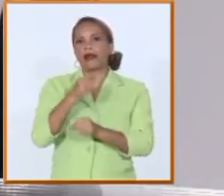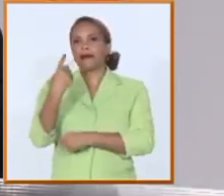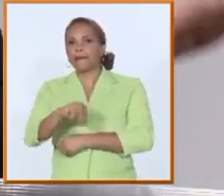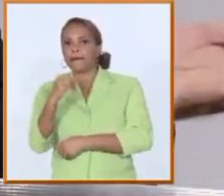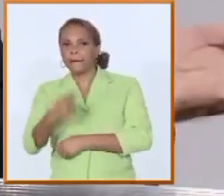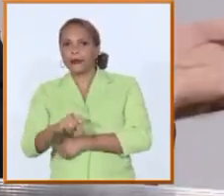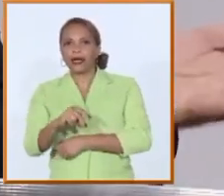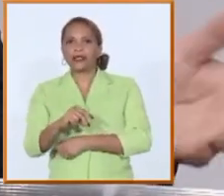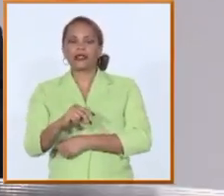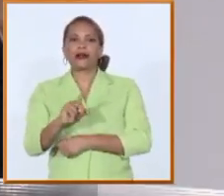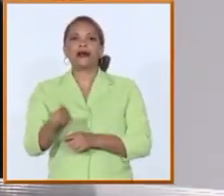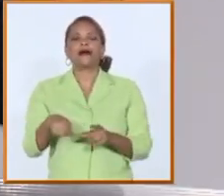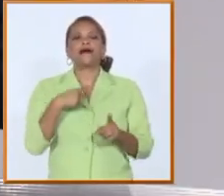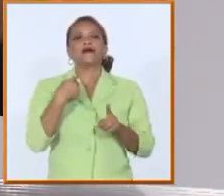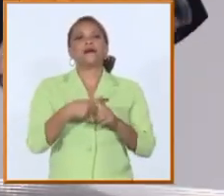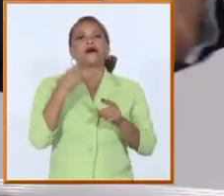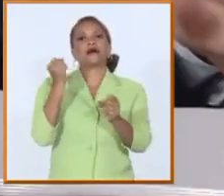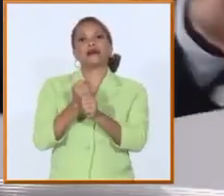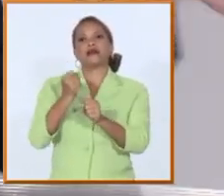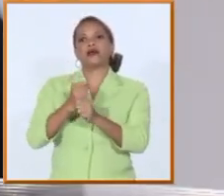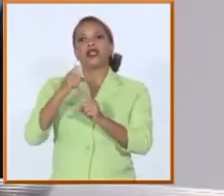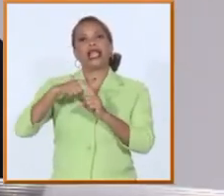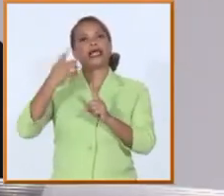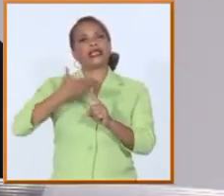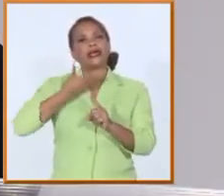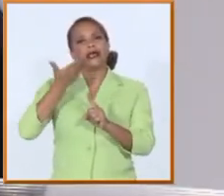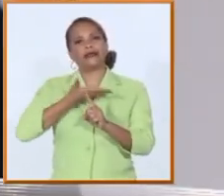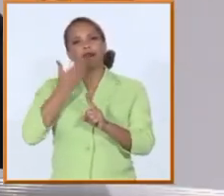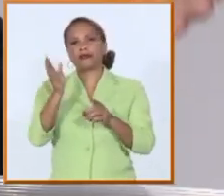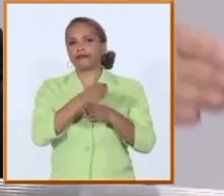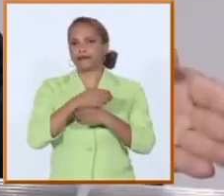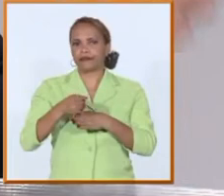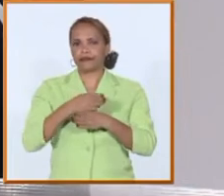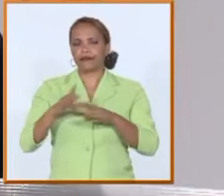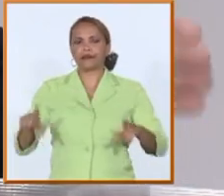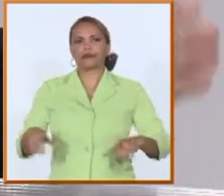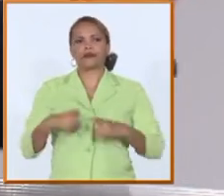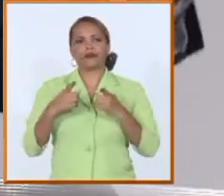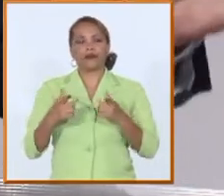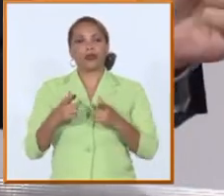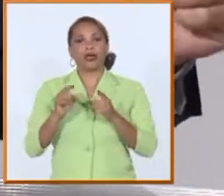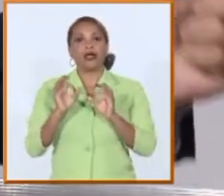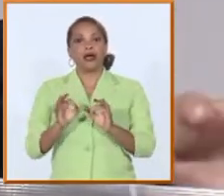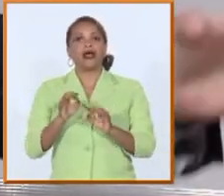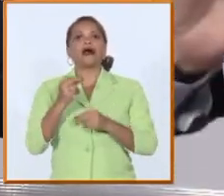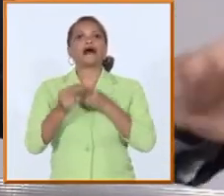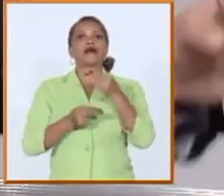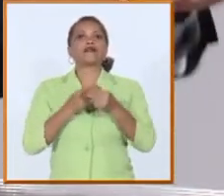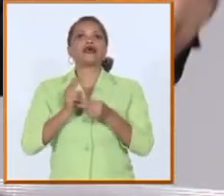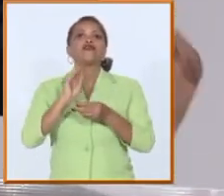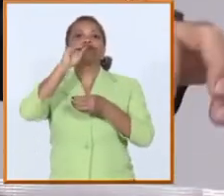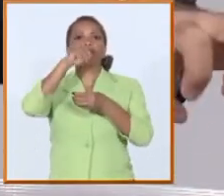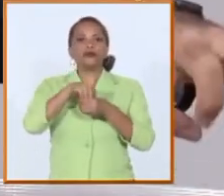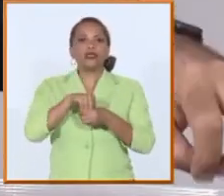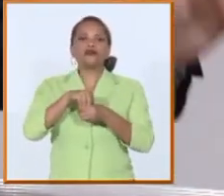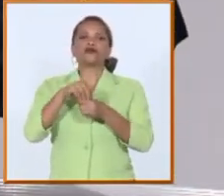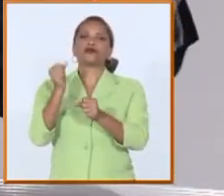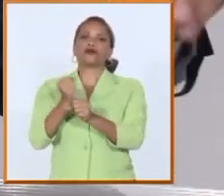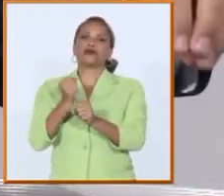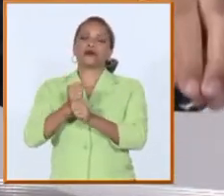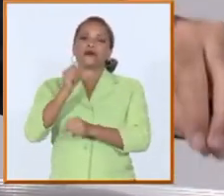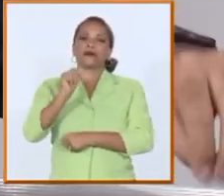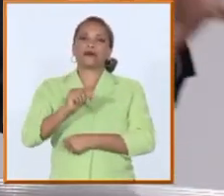en la elaboración de la tesis y en otros ejercicios que tiene que cumplir hacerlo insisto resolviendo problemáticas